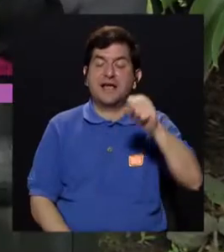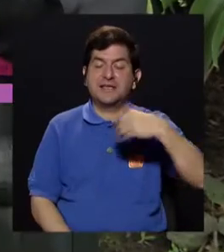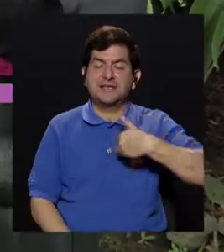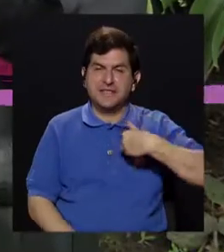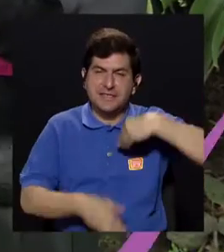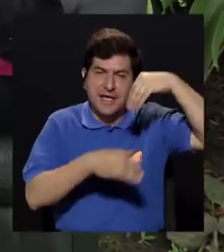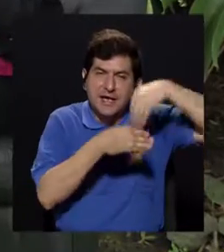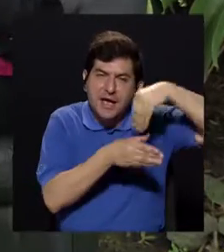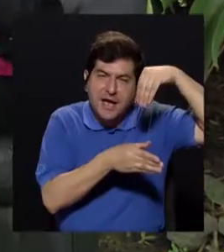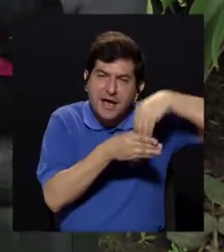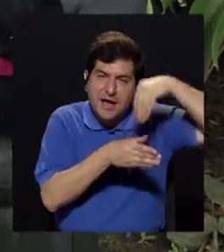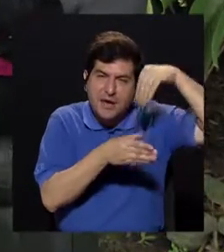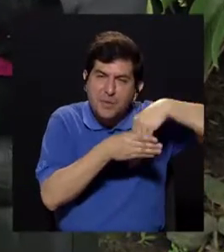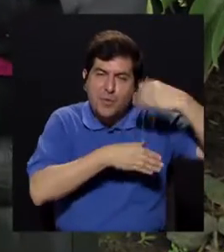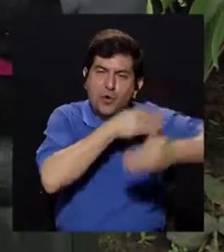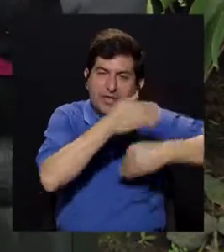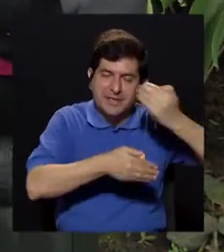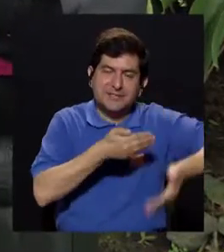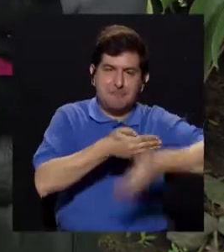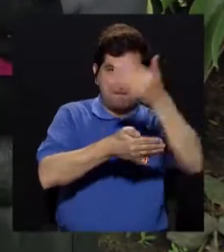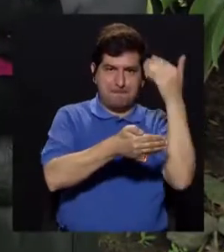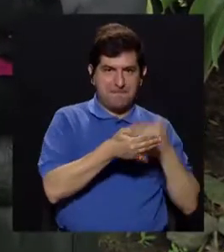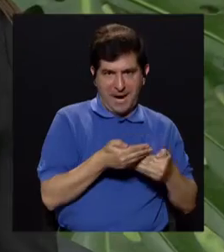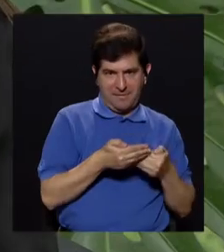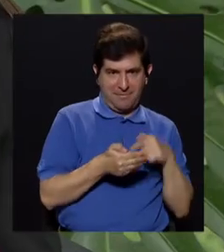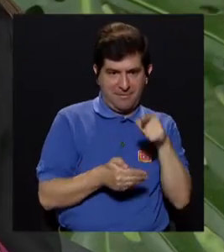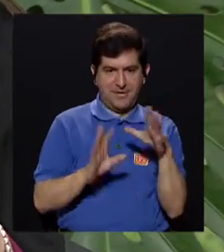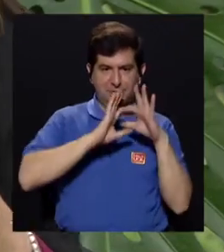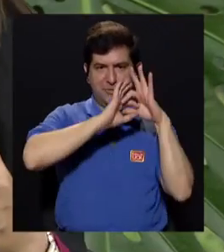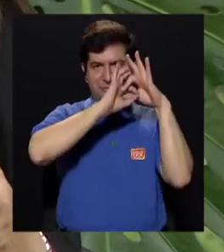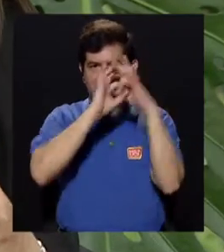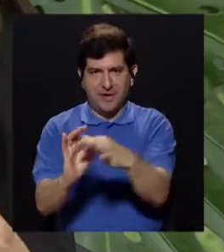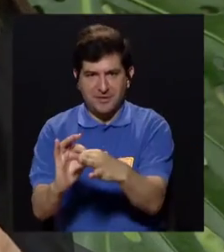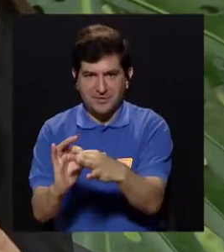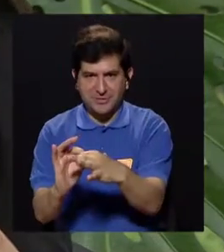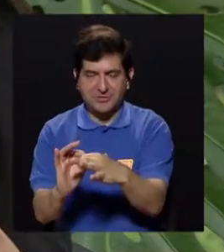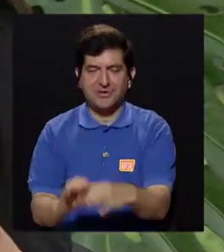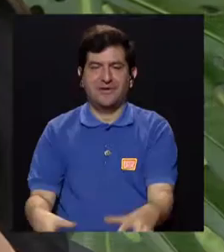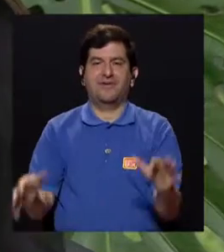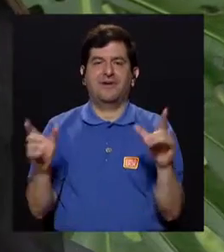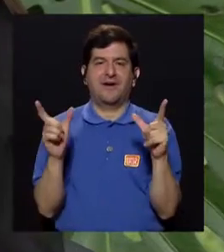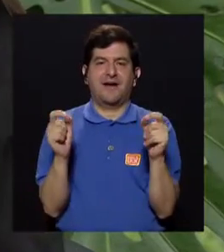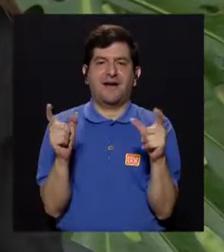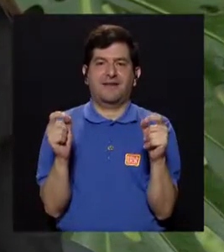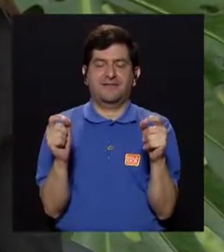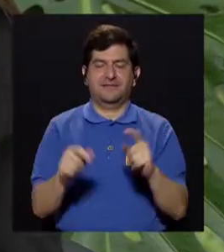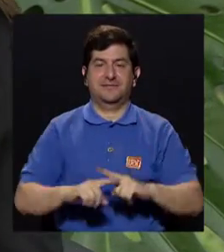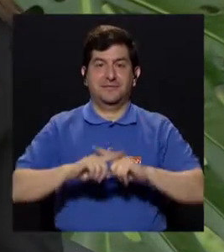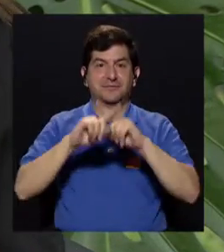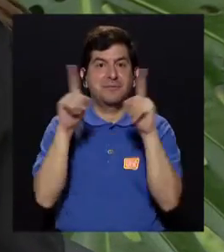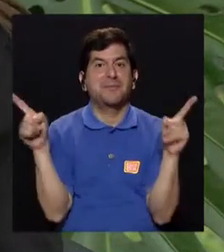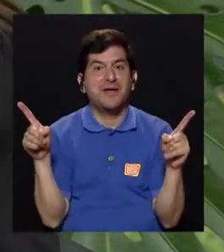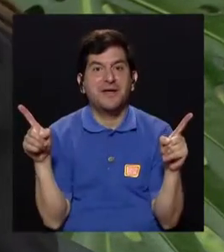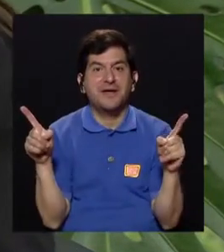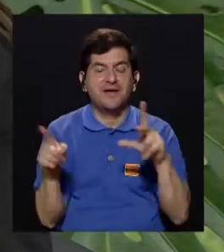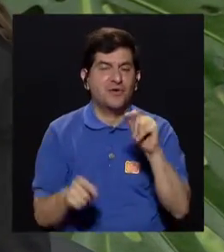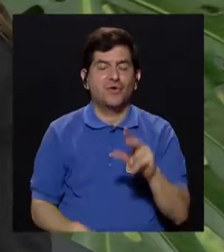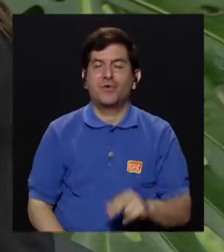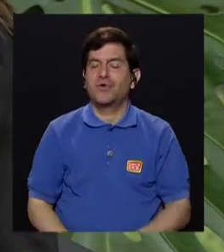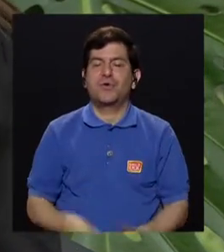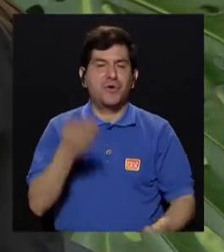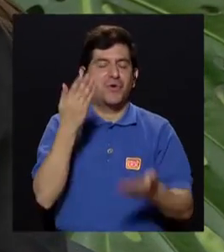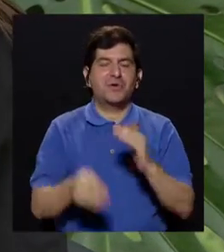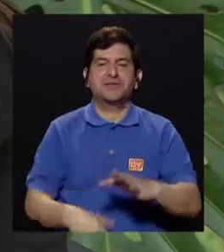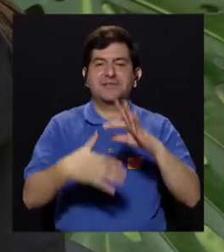ahí sí hay una mezcla y eso es algo procesado, eso es lo que se relacionó con el cáncer, pero no es